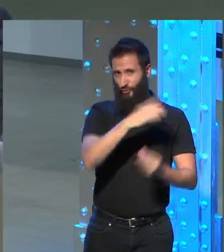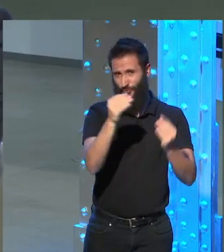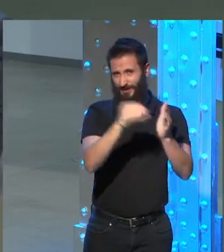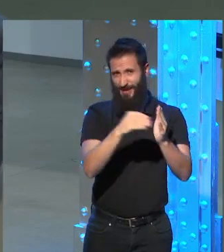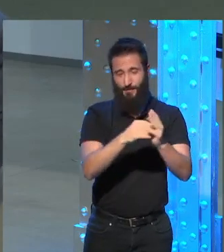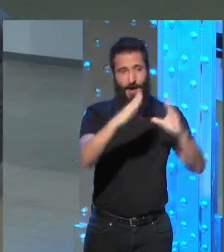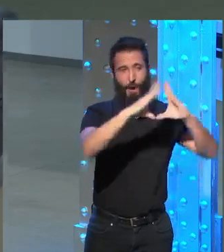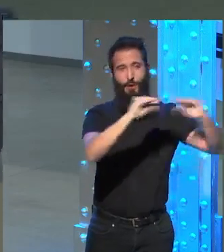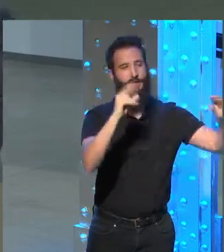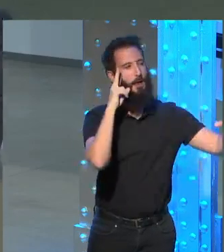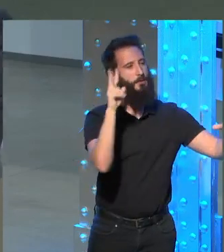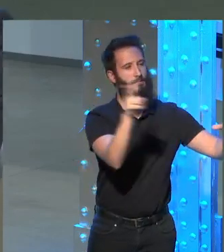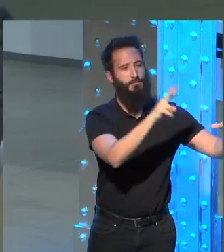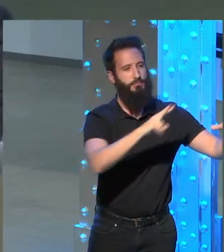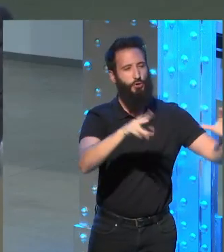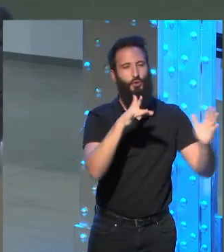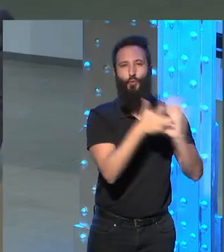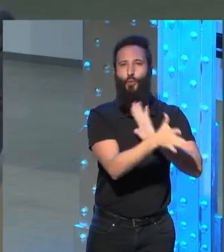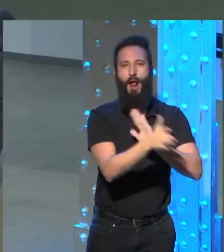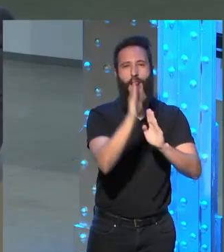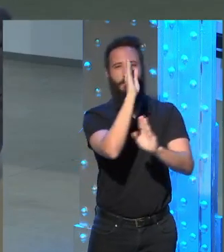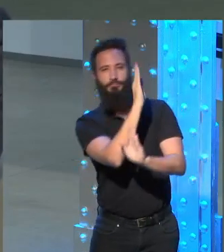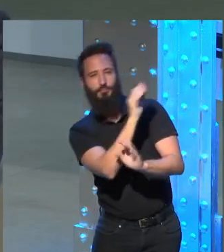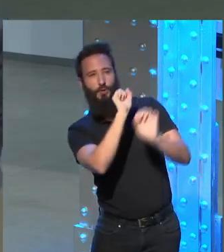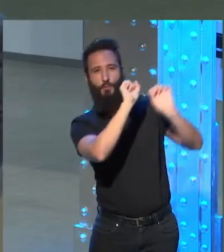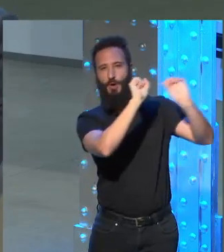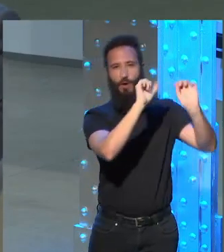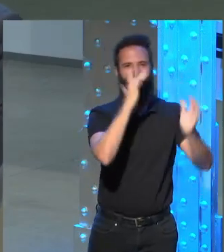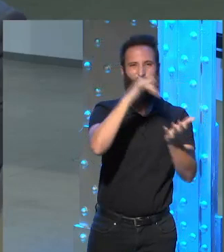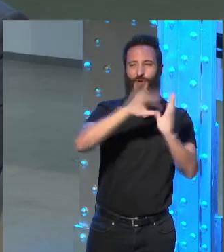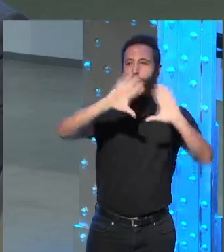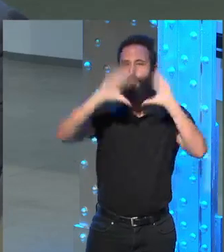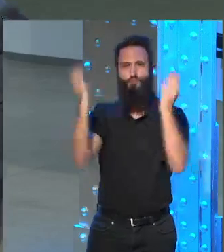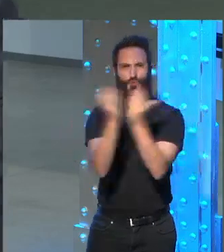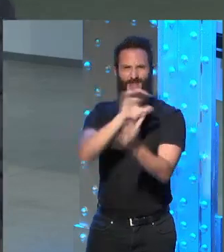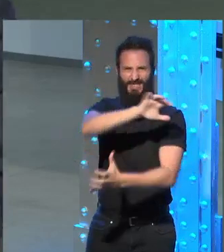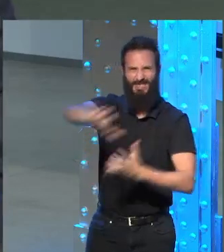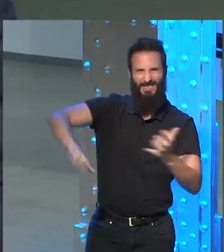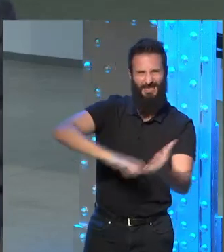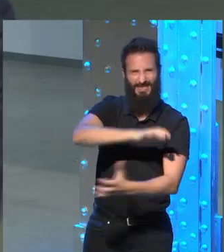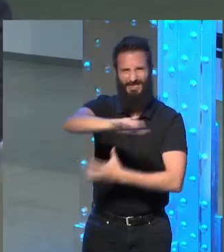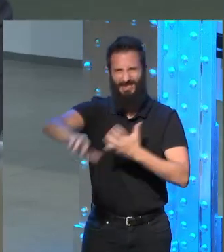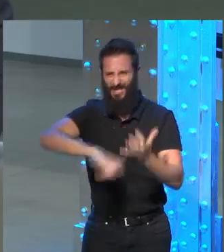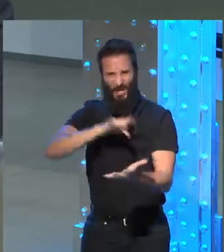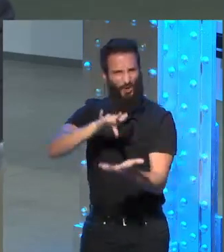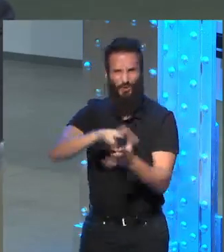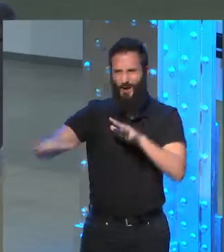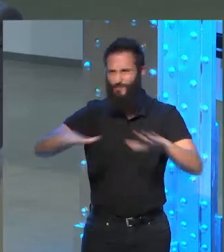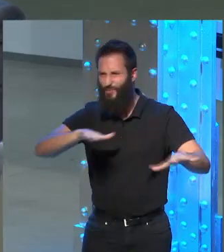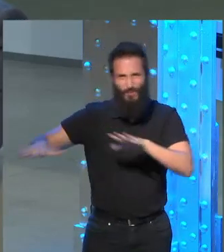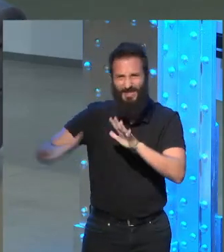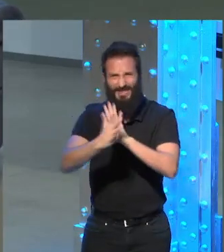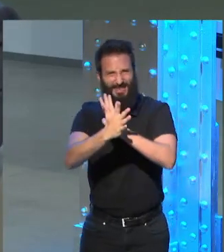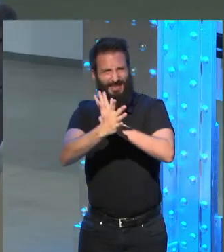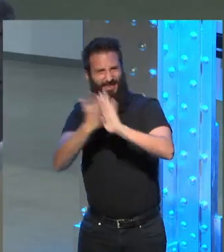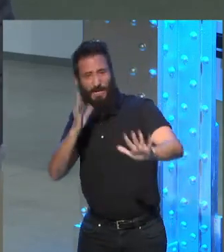campus como el de Princeton, un refugio. Vivimos en un mundo muy caótico, en donde todo se mueve a una velocidad vertiginosa